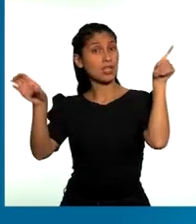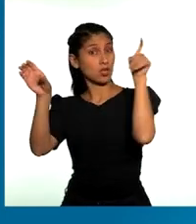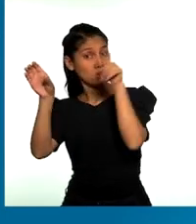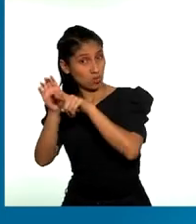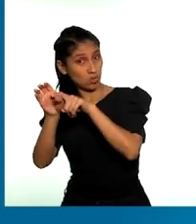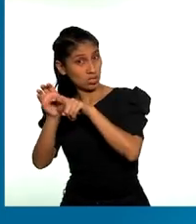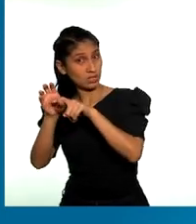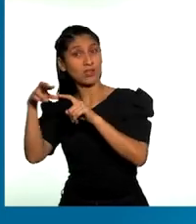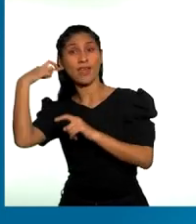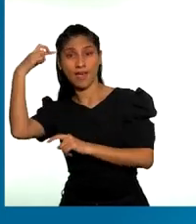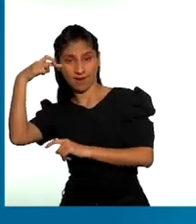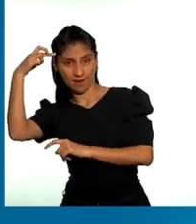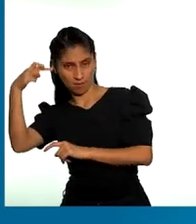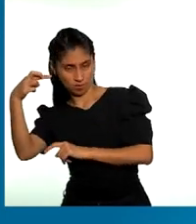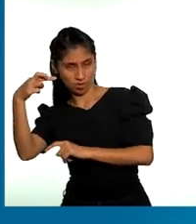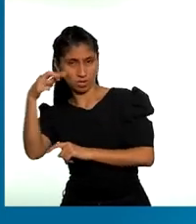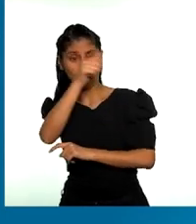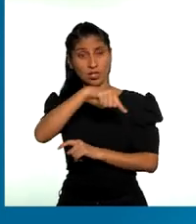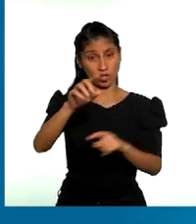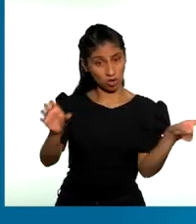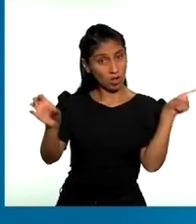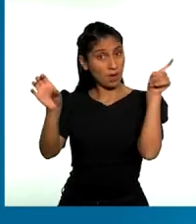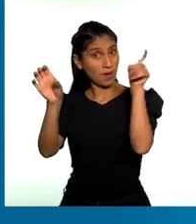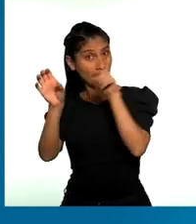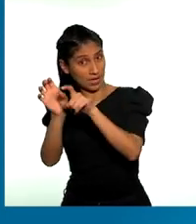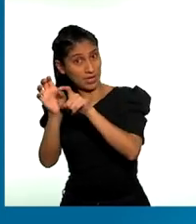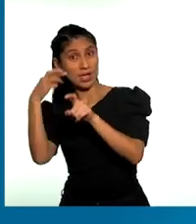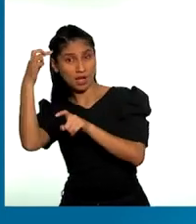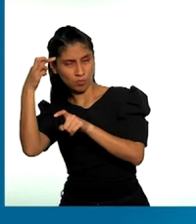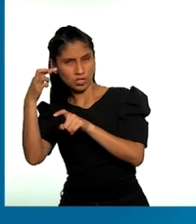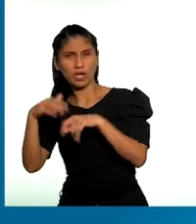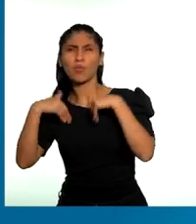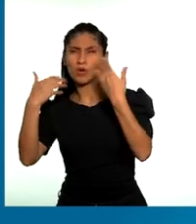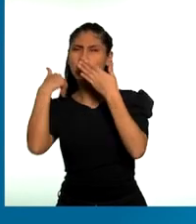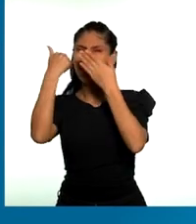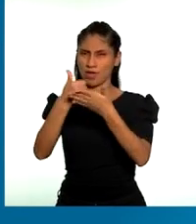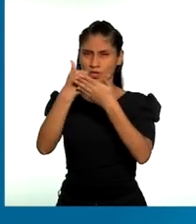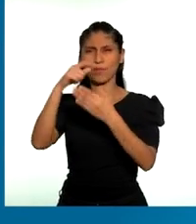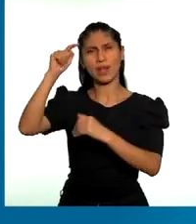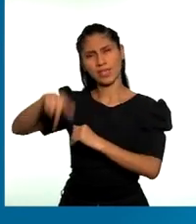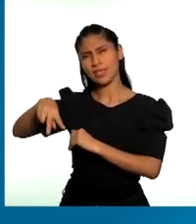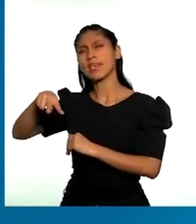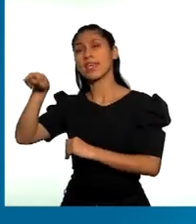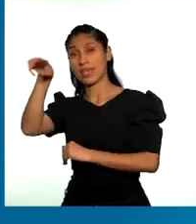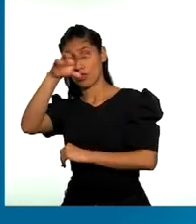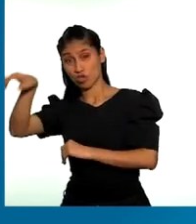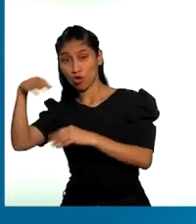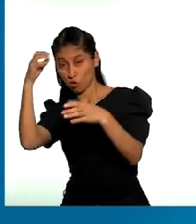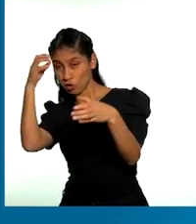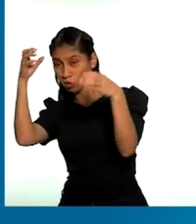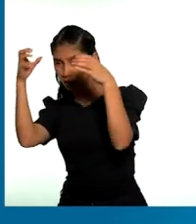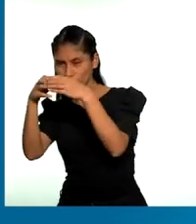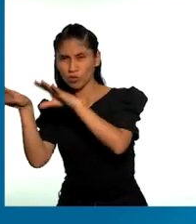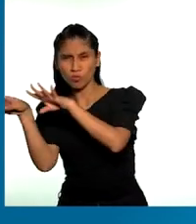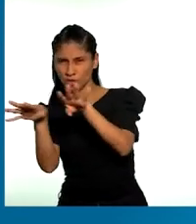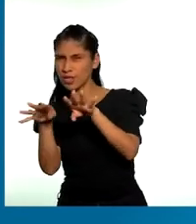importante para el desarrollo de sus comunidades y del país, pues contribuye a la convivencia democrática.